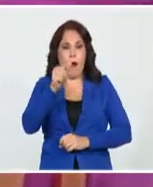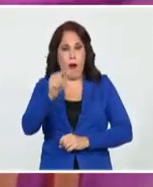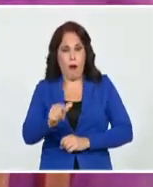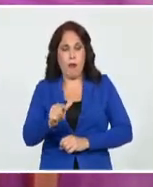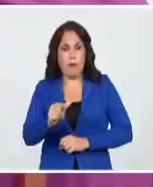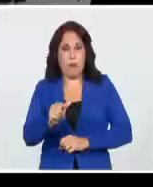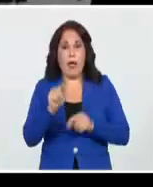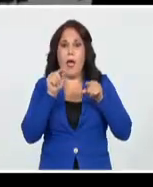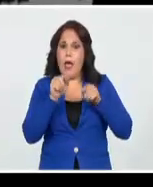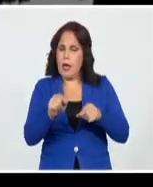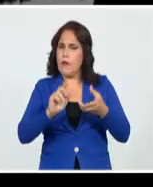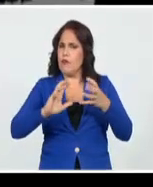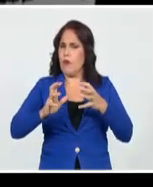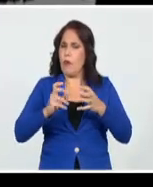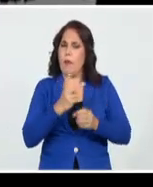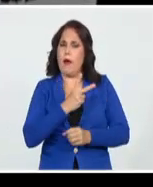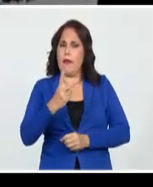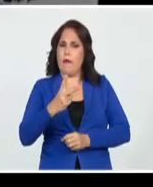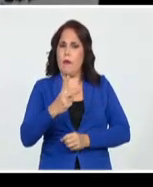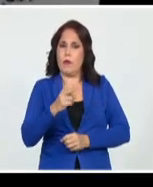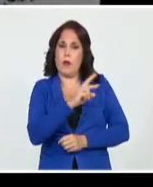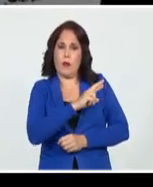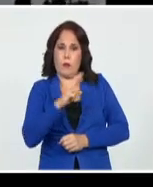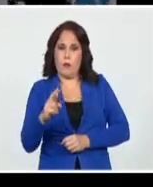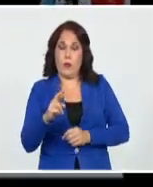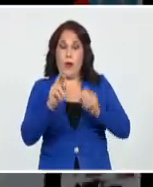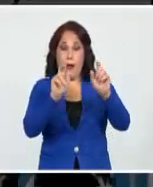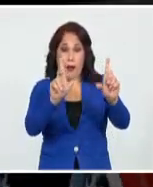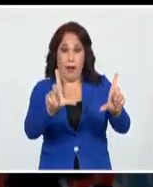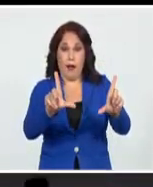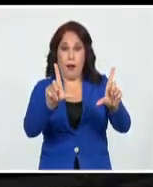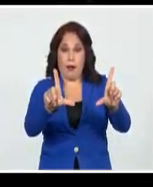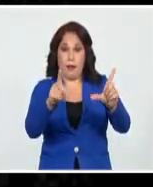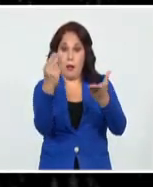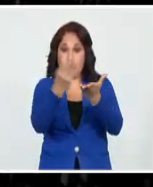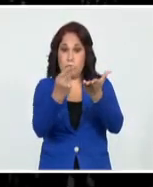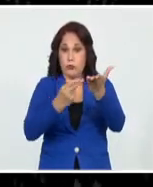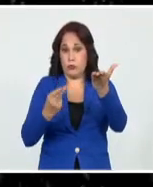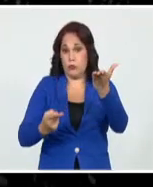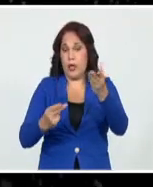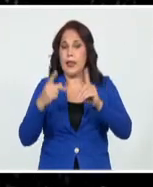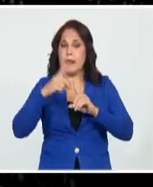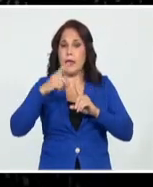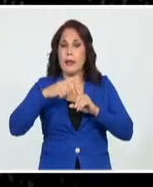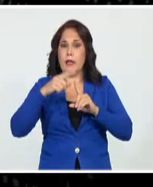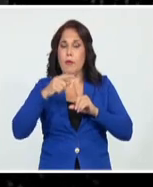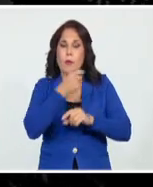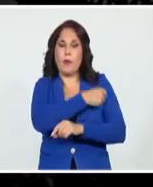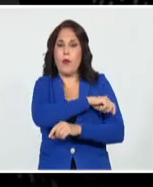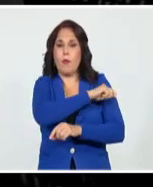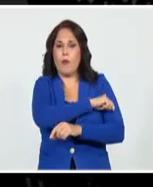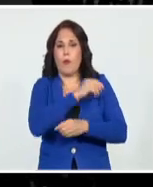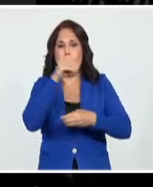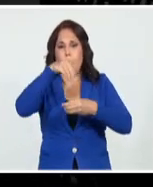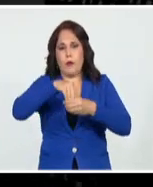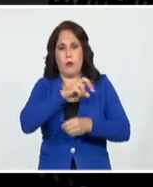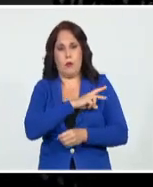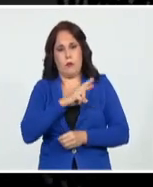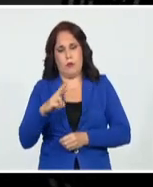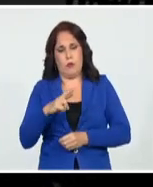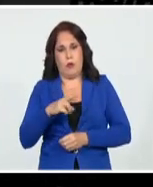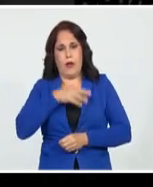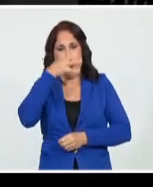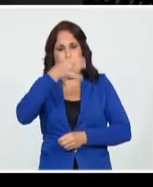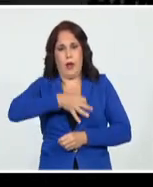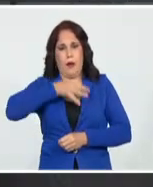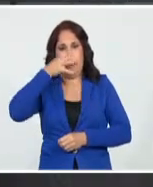introducción de códigos vanguardistas. El cartel fue y es herramienta que da testimonio de un pueblo en revolución. Estamos hablando